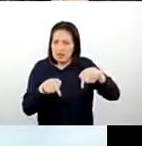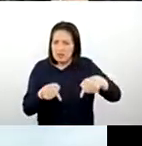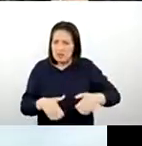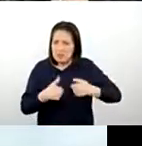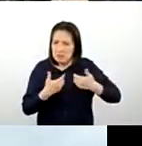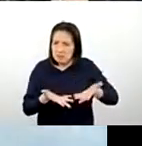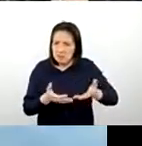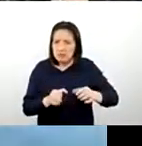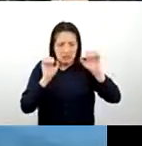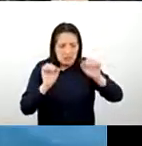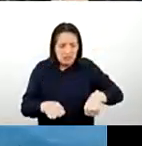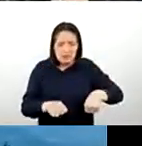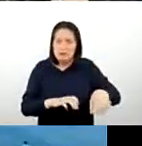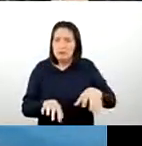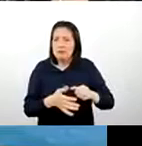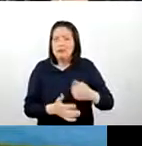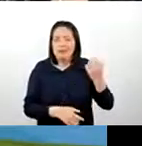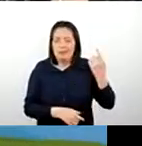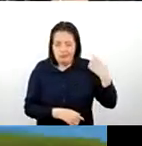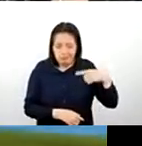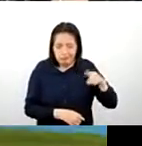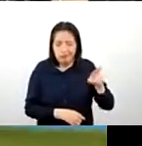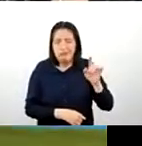y lo haremos eternamente.